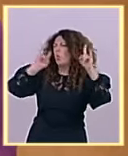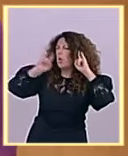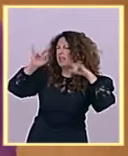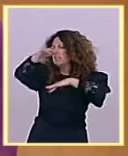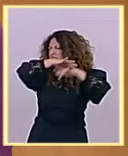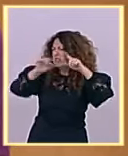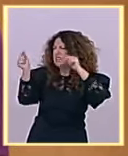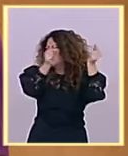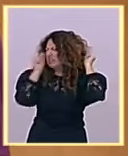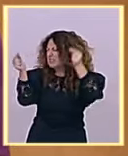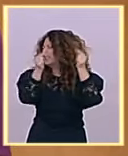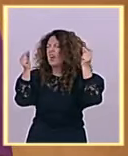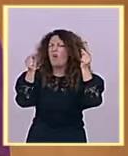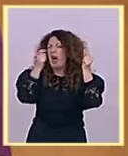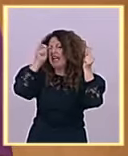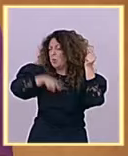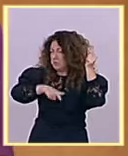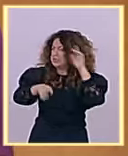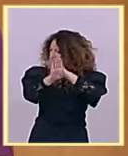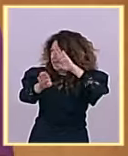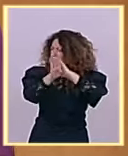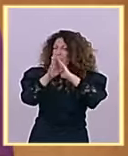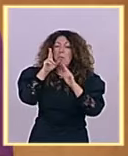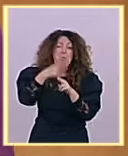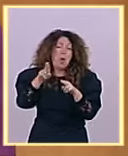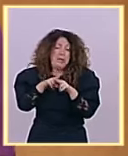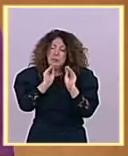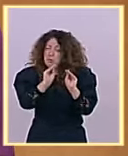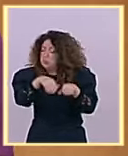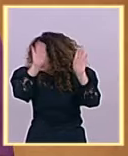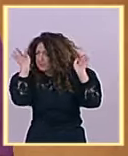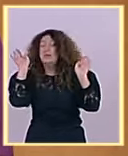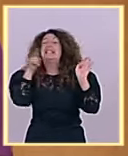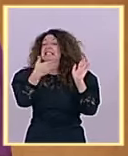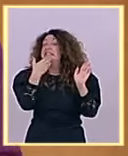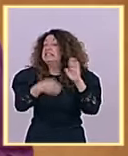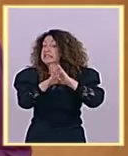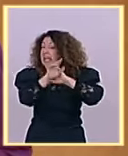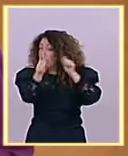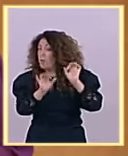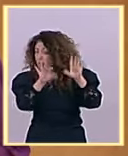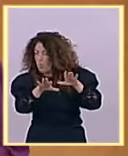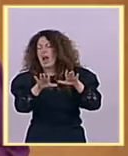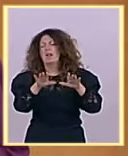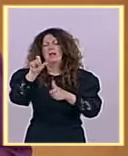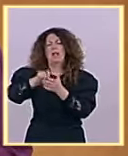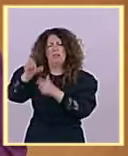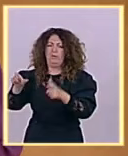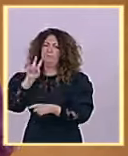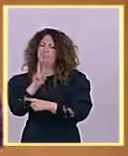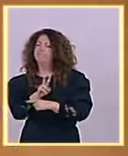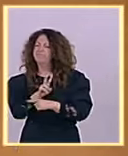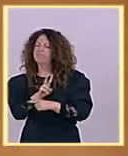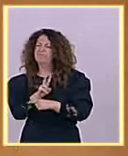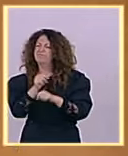porque mientras que sigan ahí instalados los ciudadanos notarán que hay un antes y un después con la llegada de este gobierno progresista